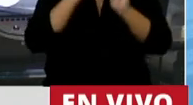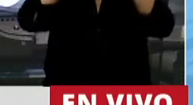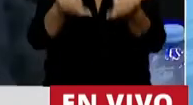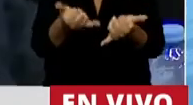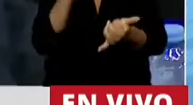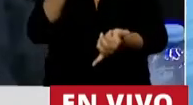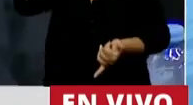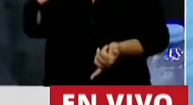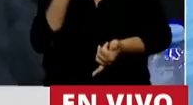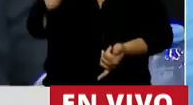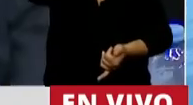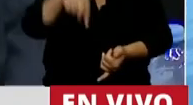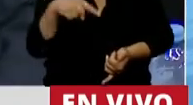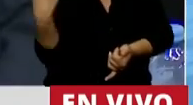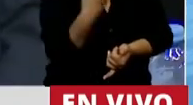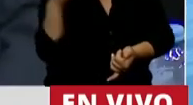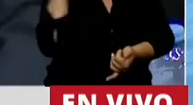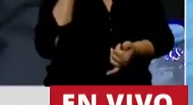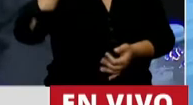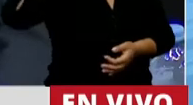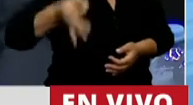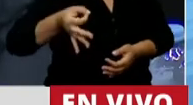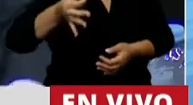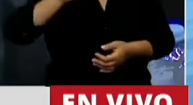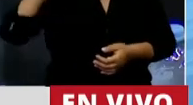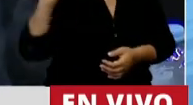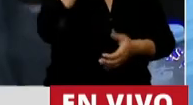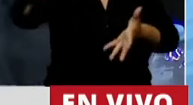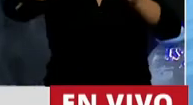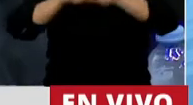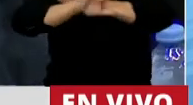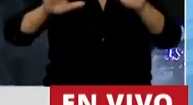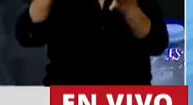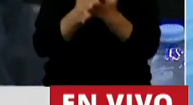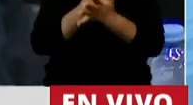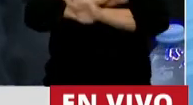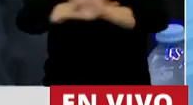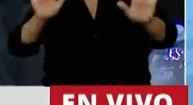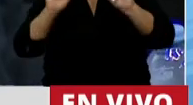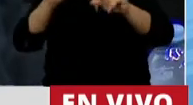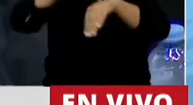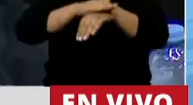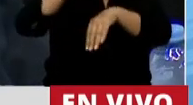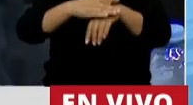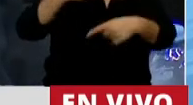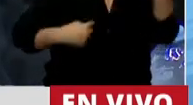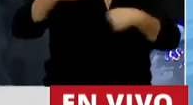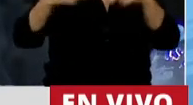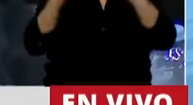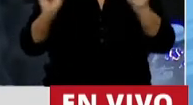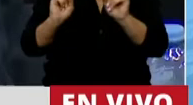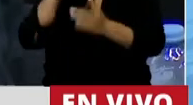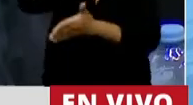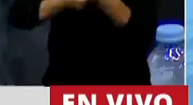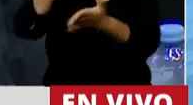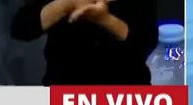Pero creo que hoy estamos convencidas que la mejor forma de dejar de ser víctimas de esa culpa es seguir peleando por nuestros